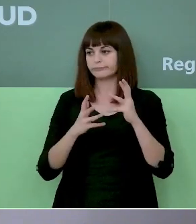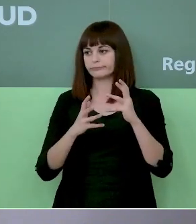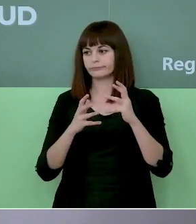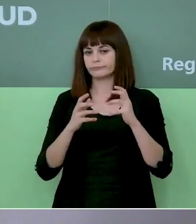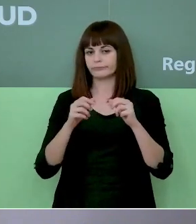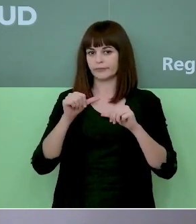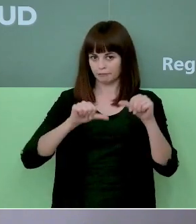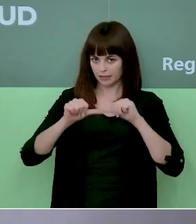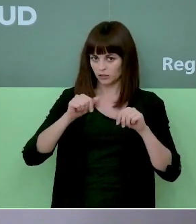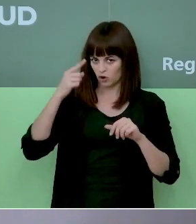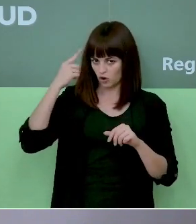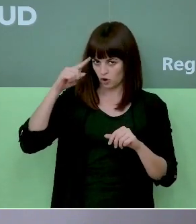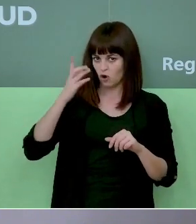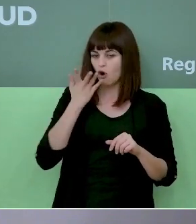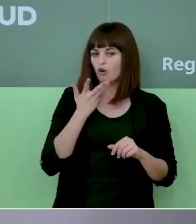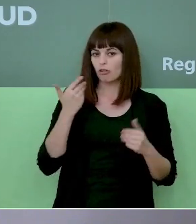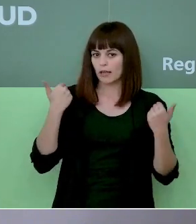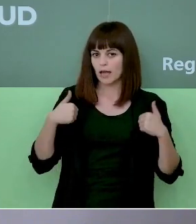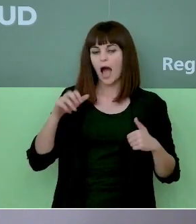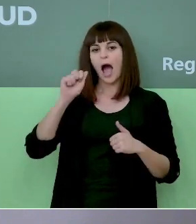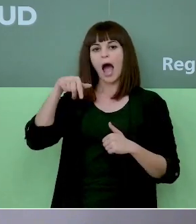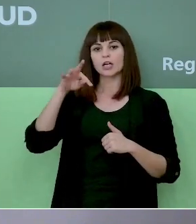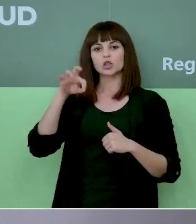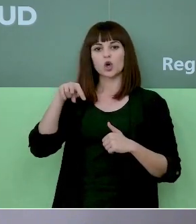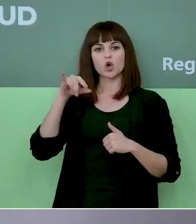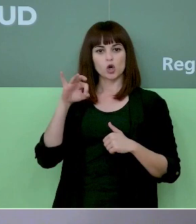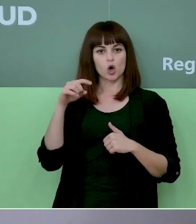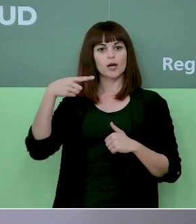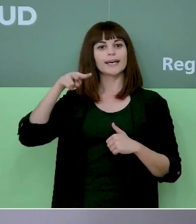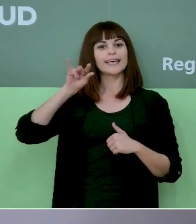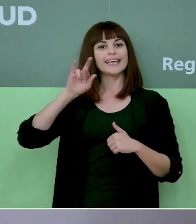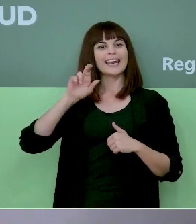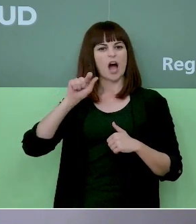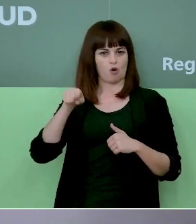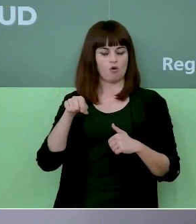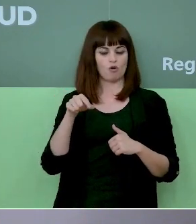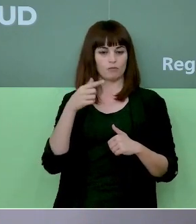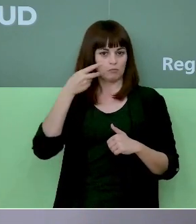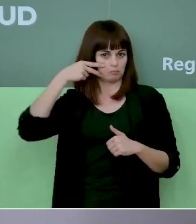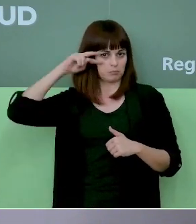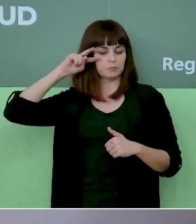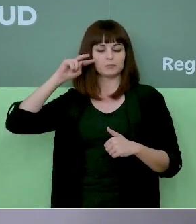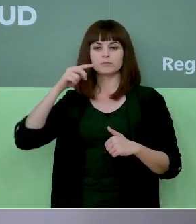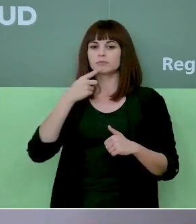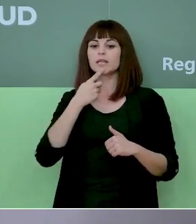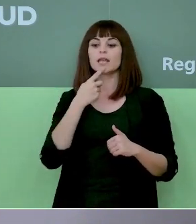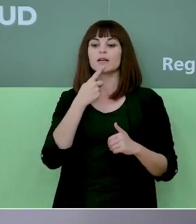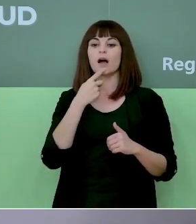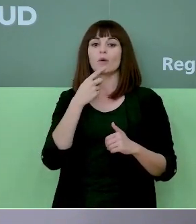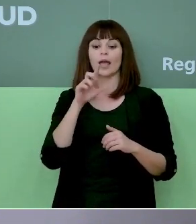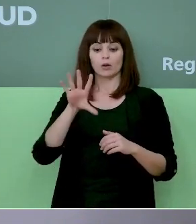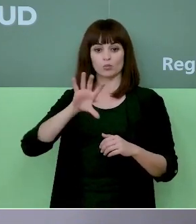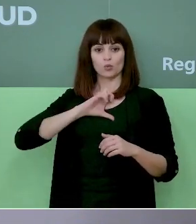que ya conocen, que hablan de la necesidad, aunque se produzca una bajada de